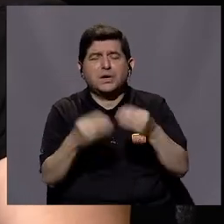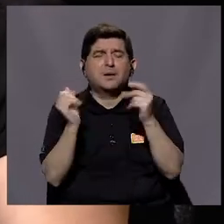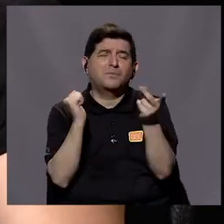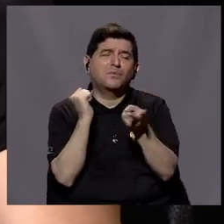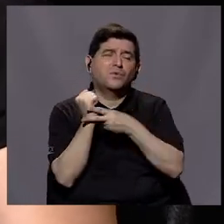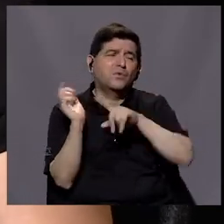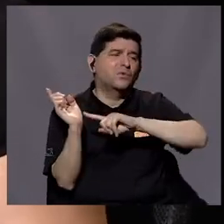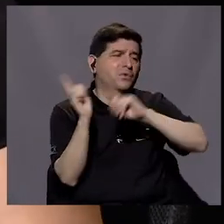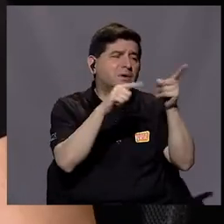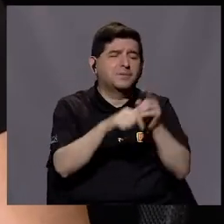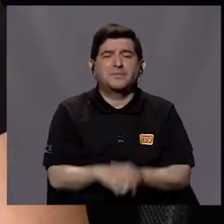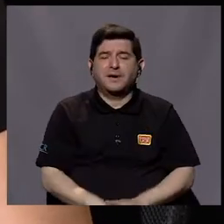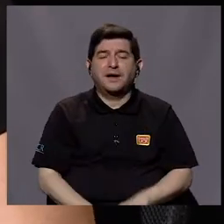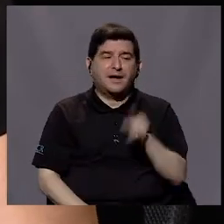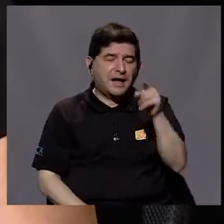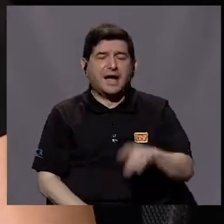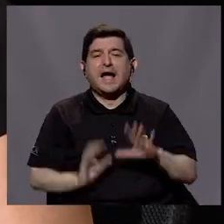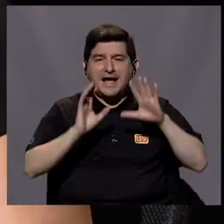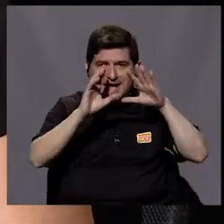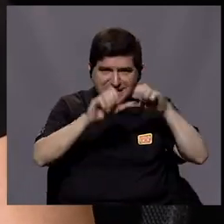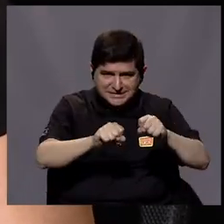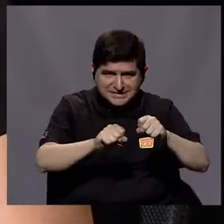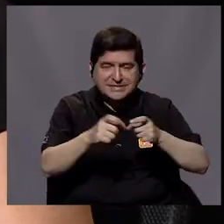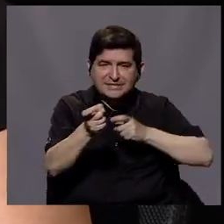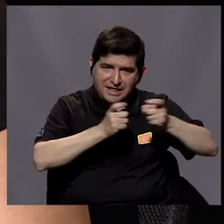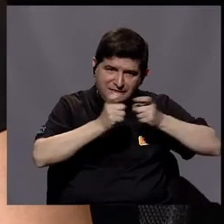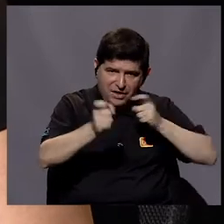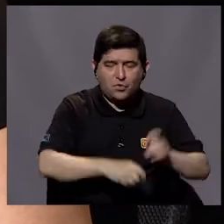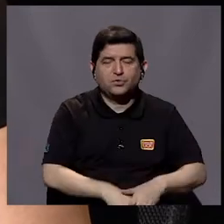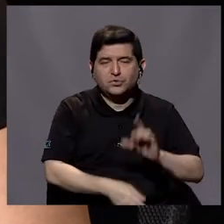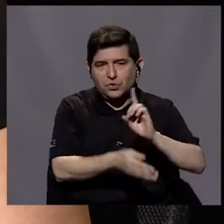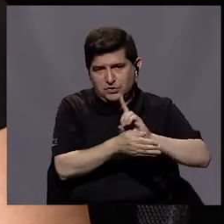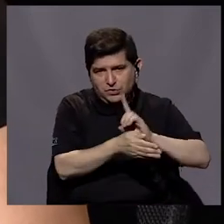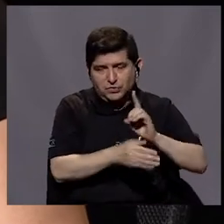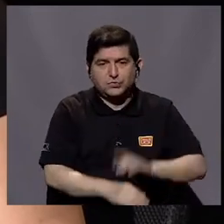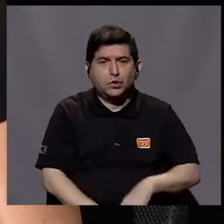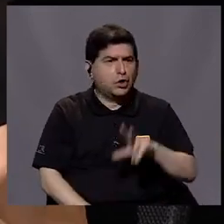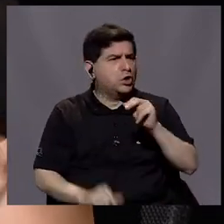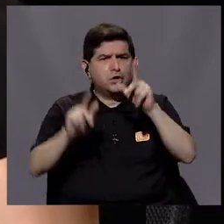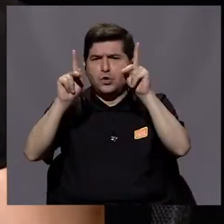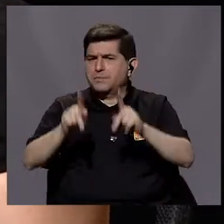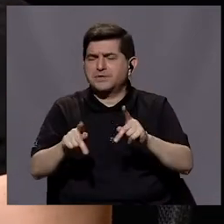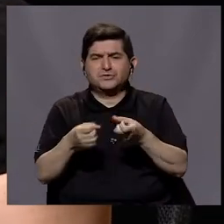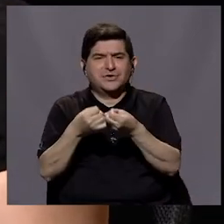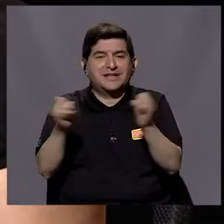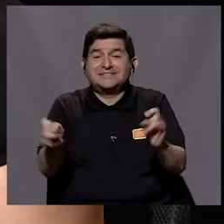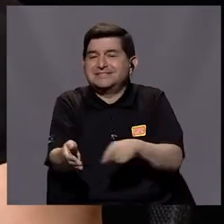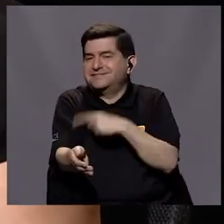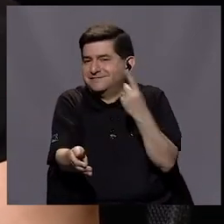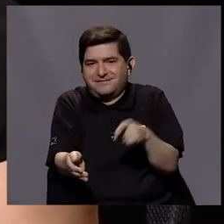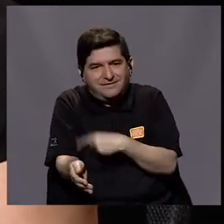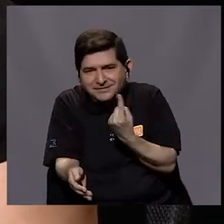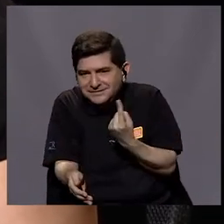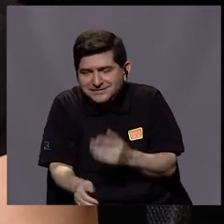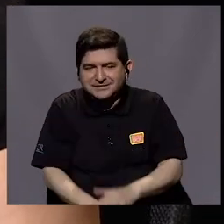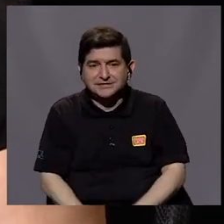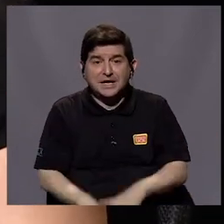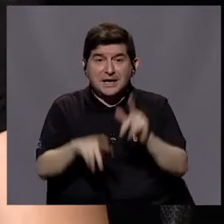va muchas veces más a consulta externa, consulta de control al médico, que una persona que no tiene diabetes.